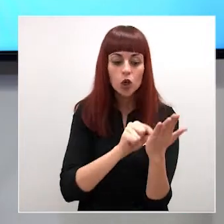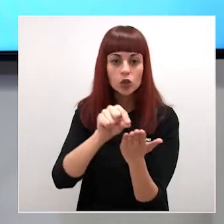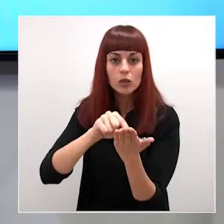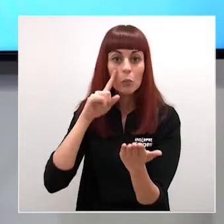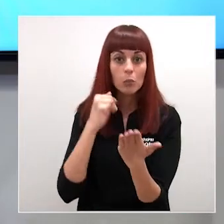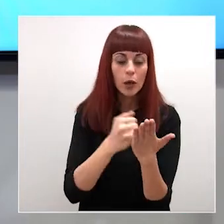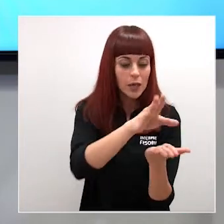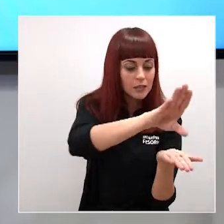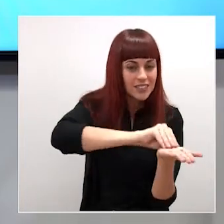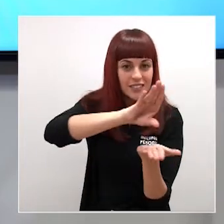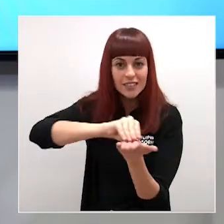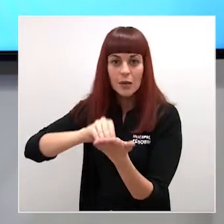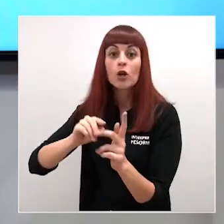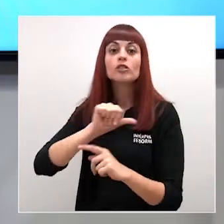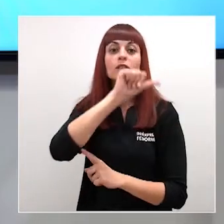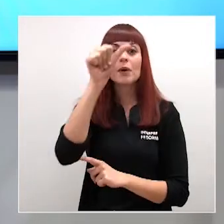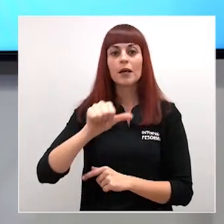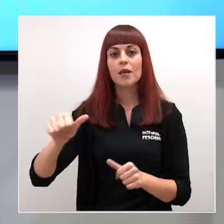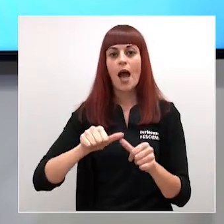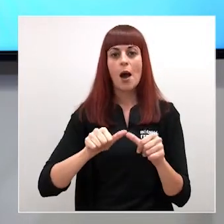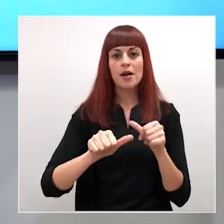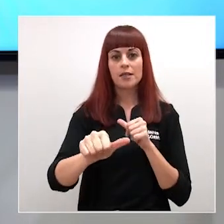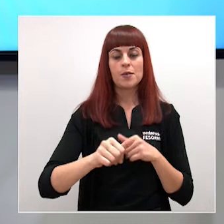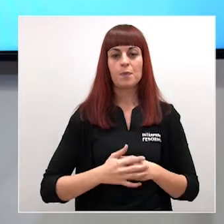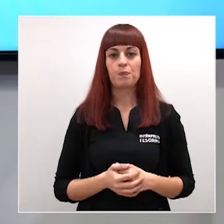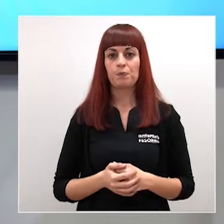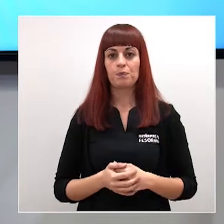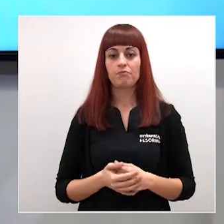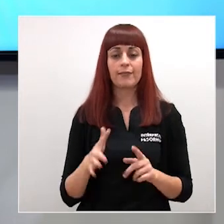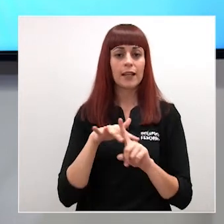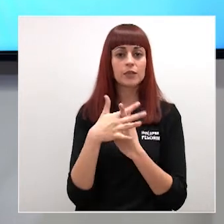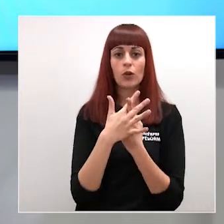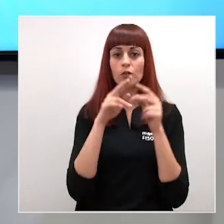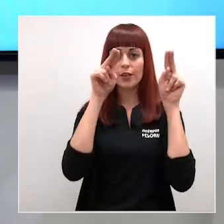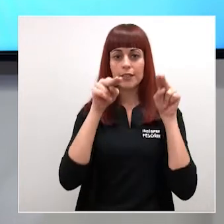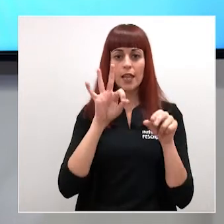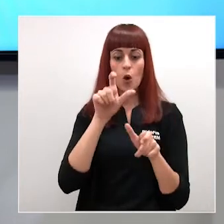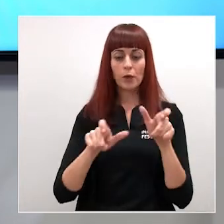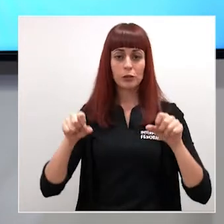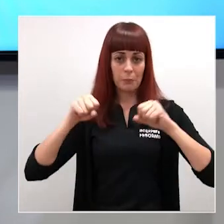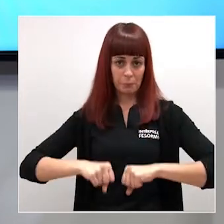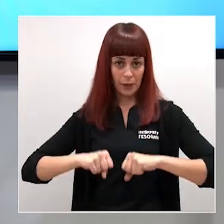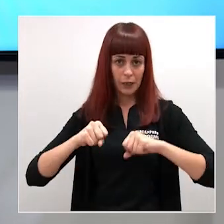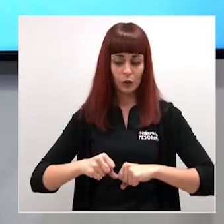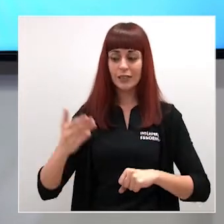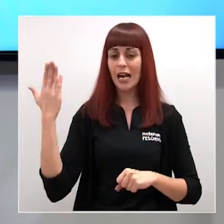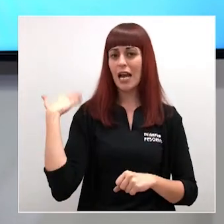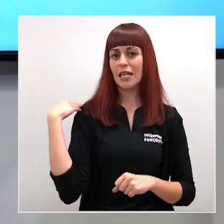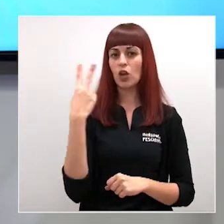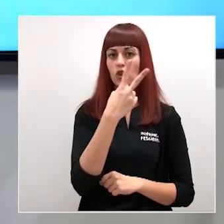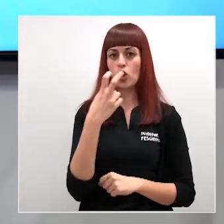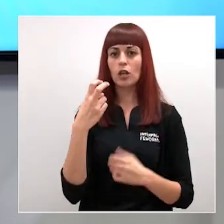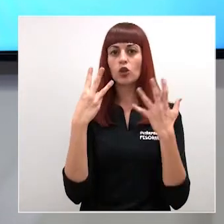muestras a partir de la semana que viene. La situación en residencias y centros de personas mayores a día de ayer alcanzaba la cifra de